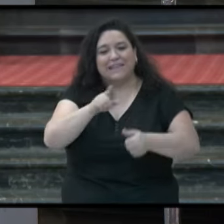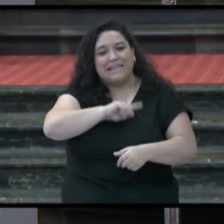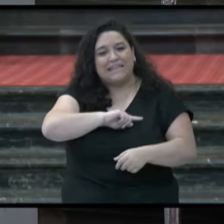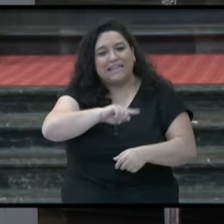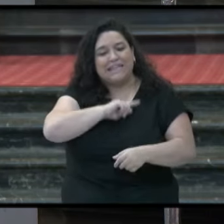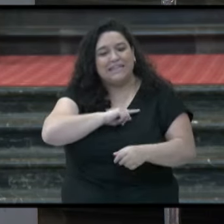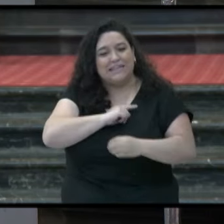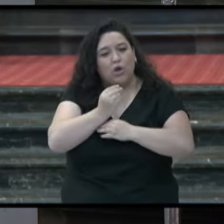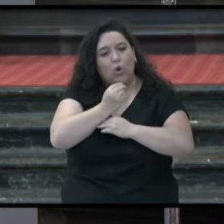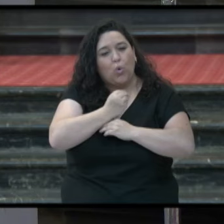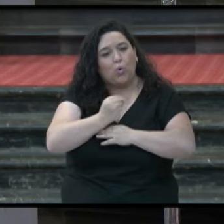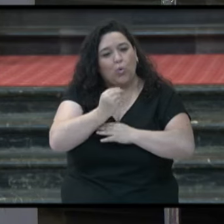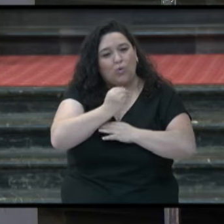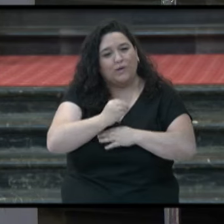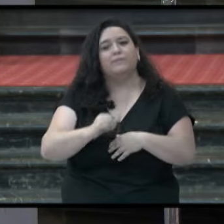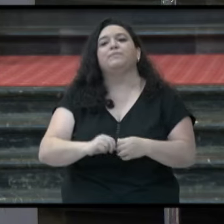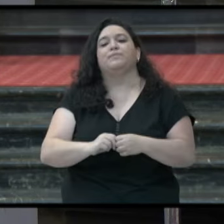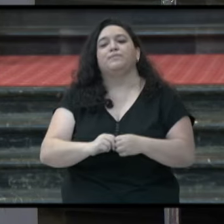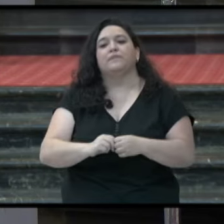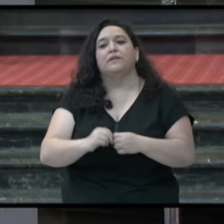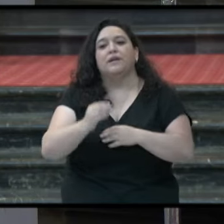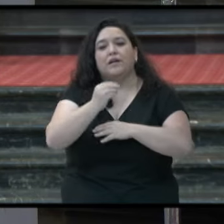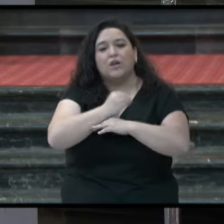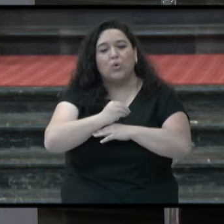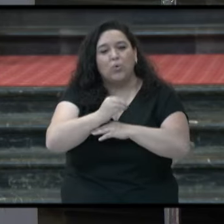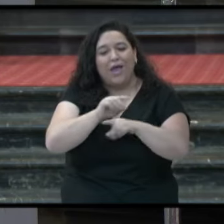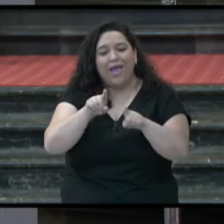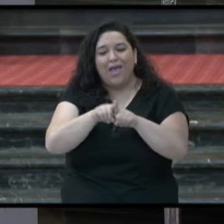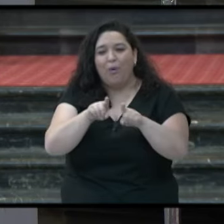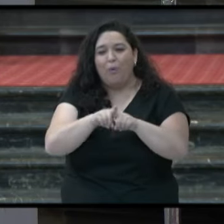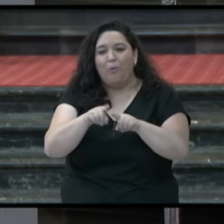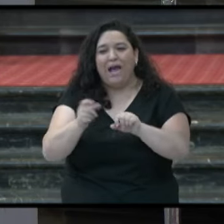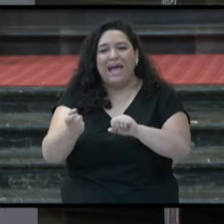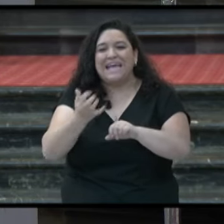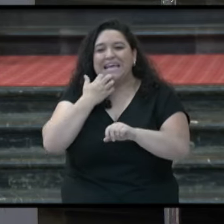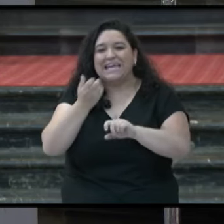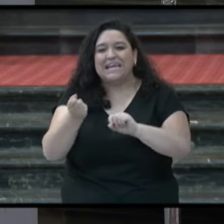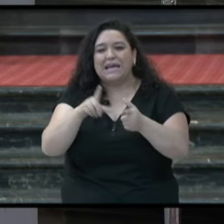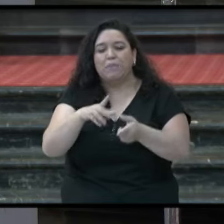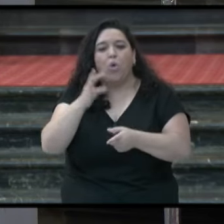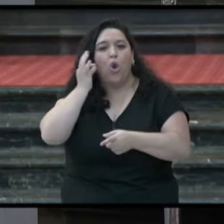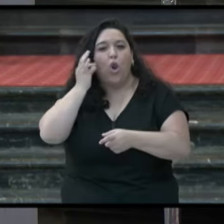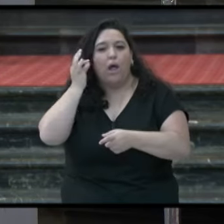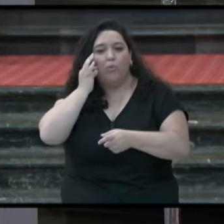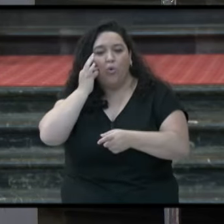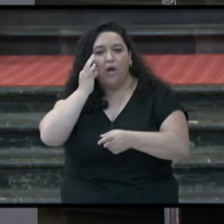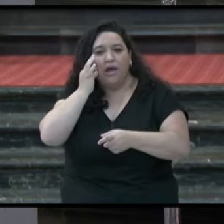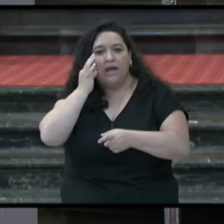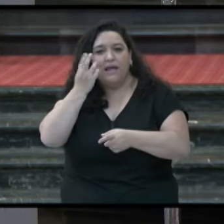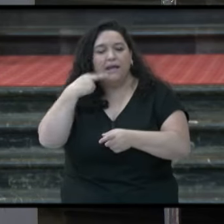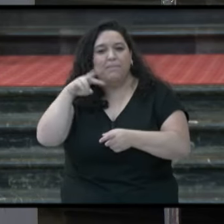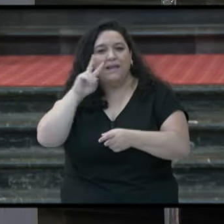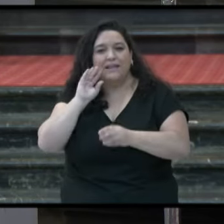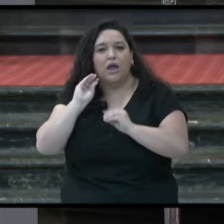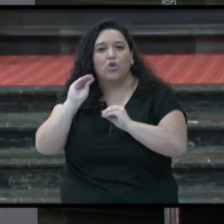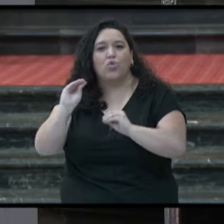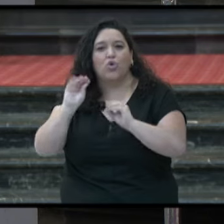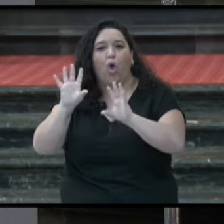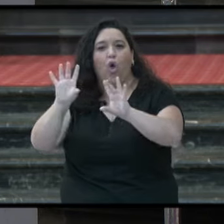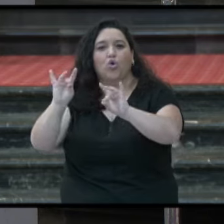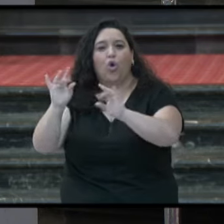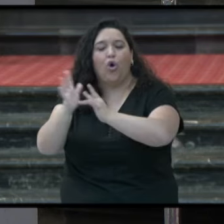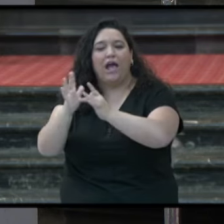sanación que aquella mujer experimentó al tocar la orla de su manto.